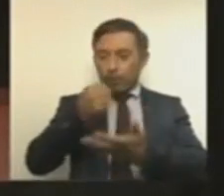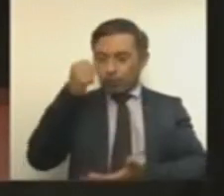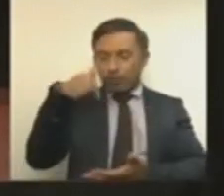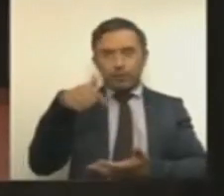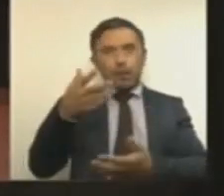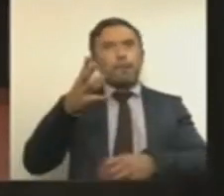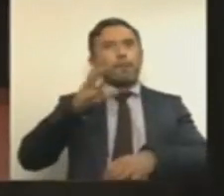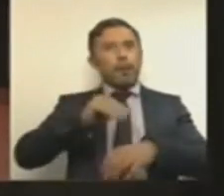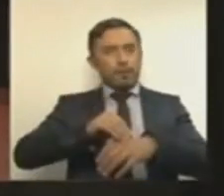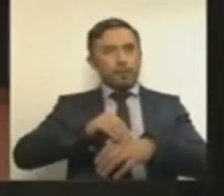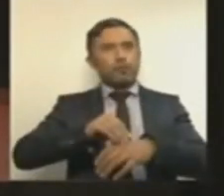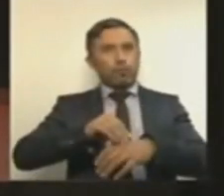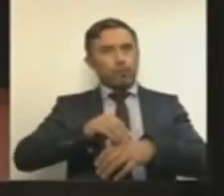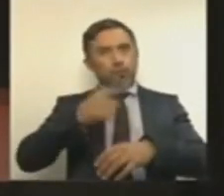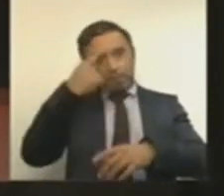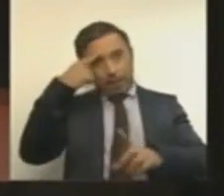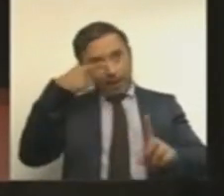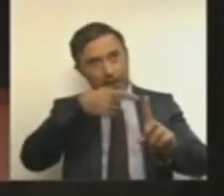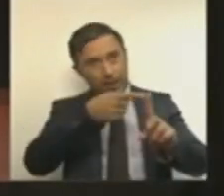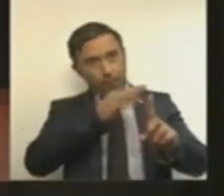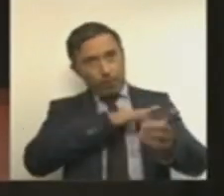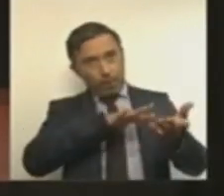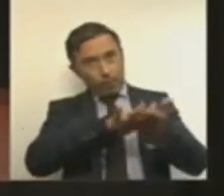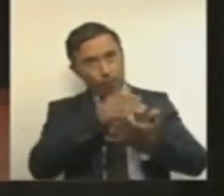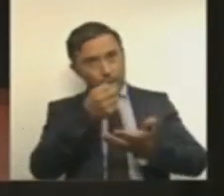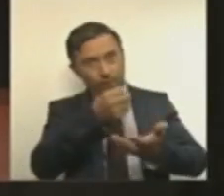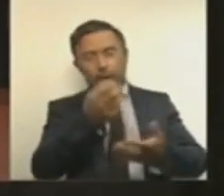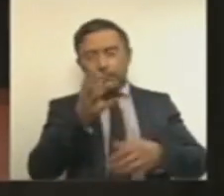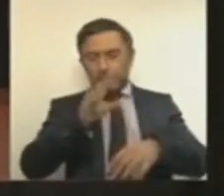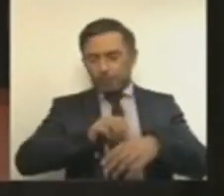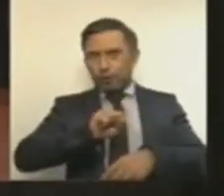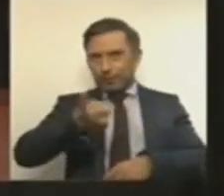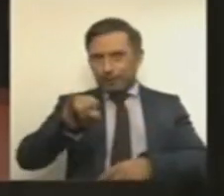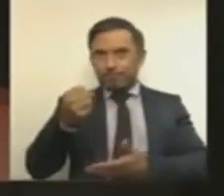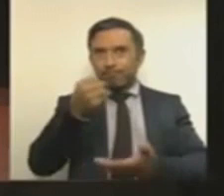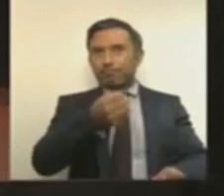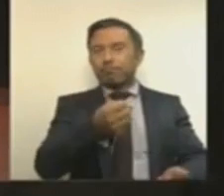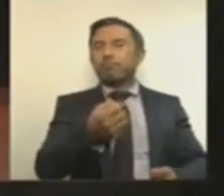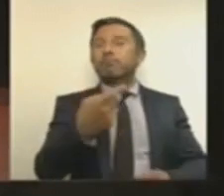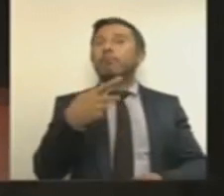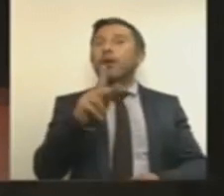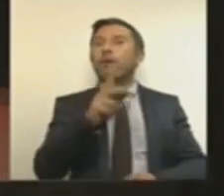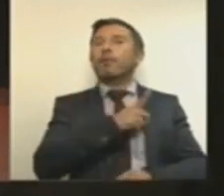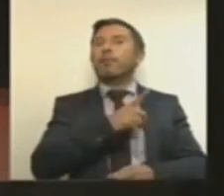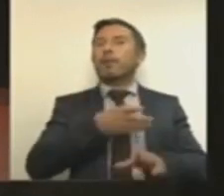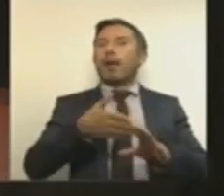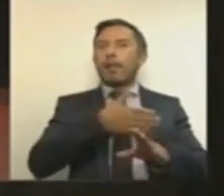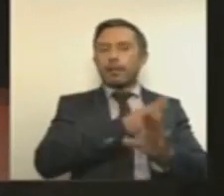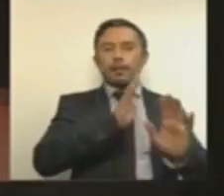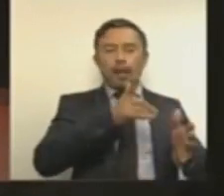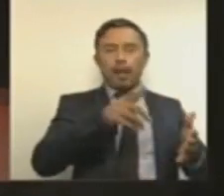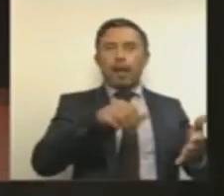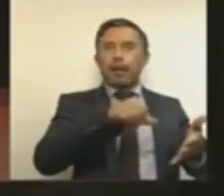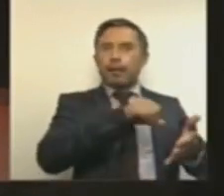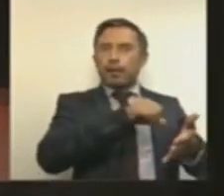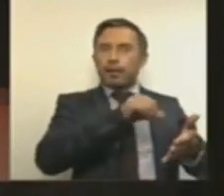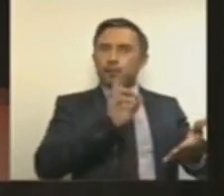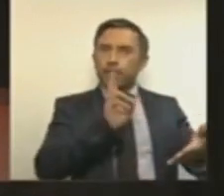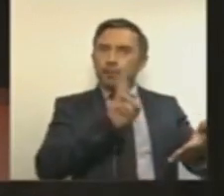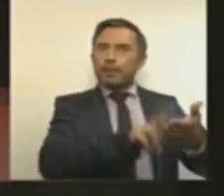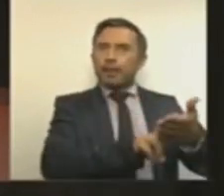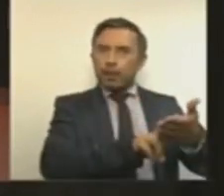Por ello, nos parece que necesitan estar previamente etiquetados y aprobados para ese único